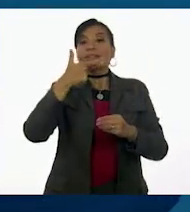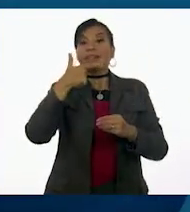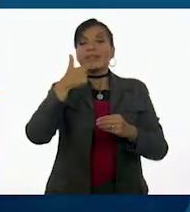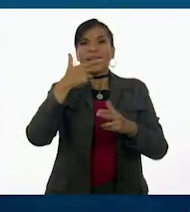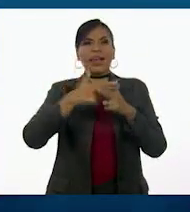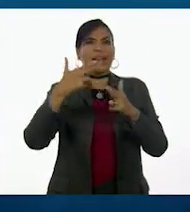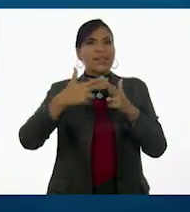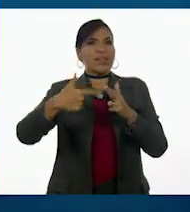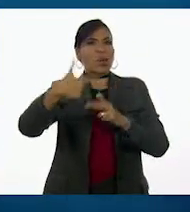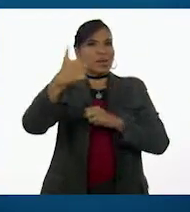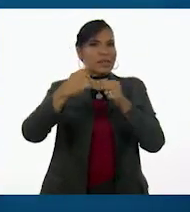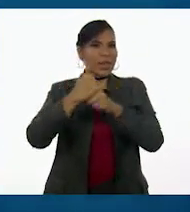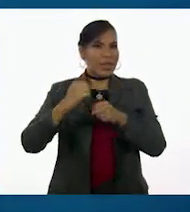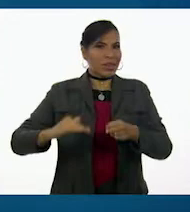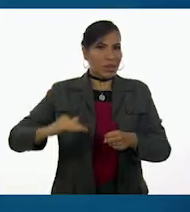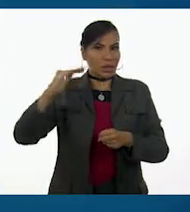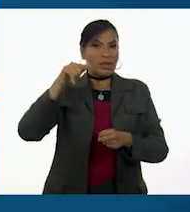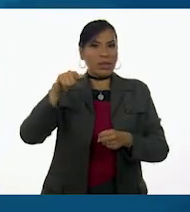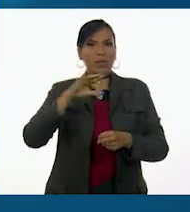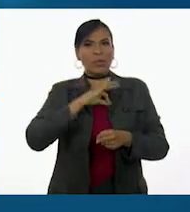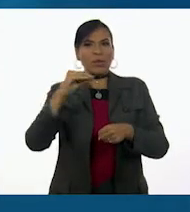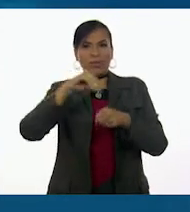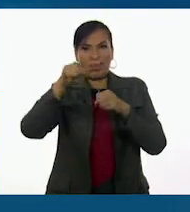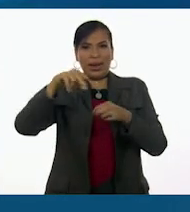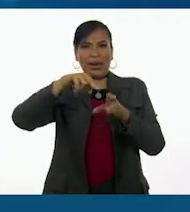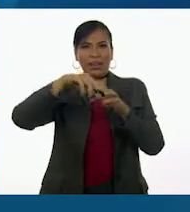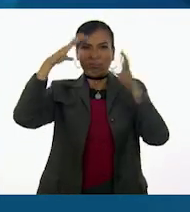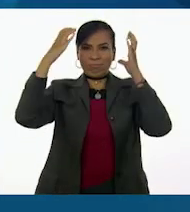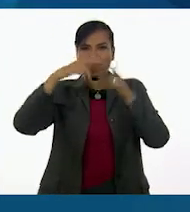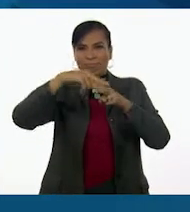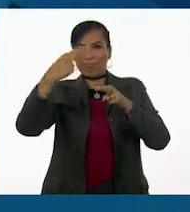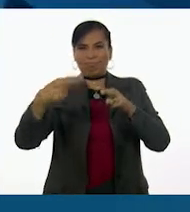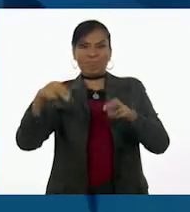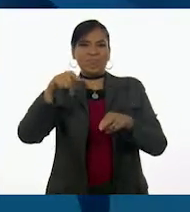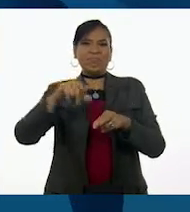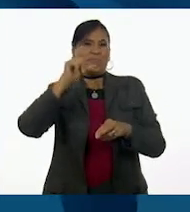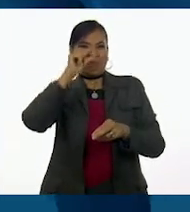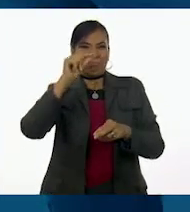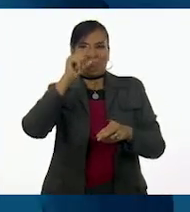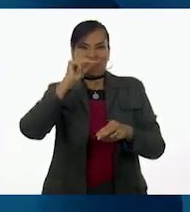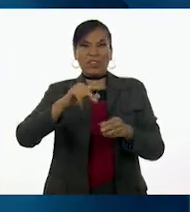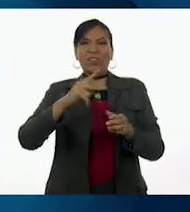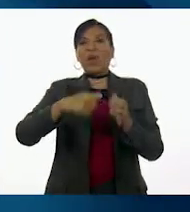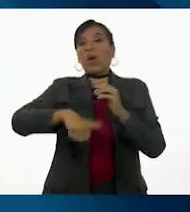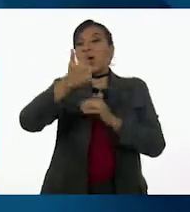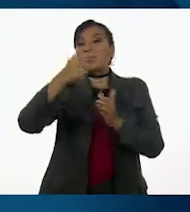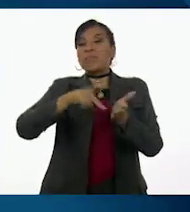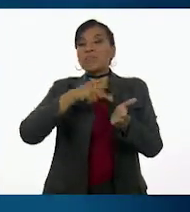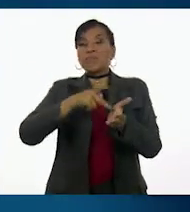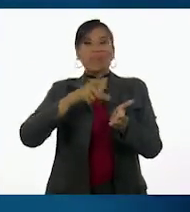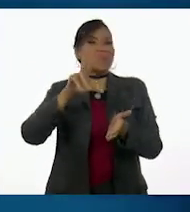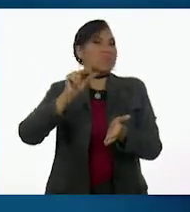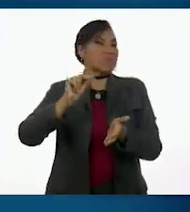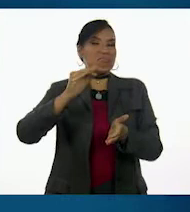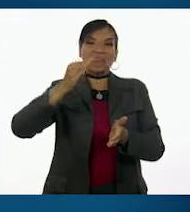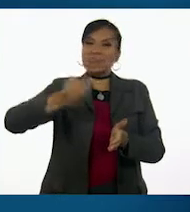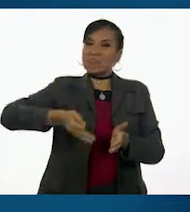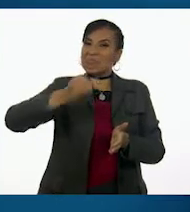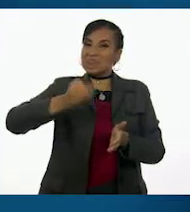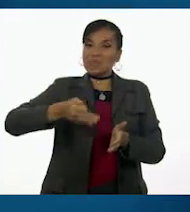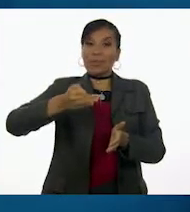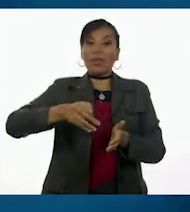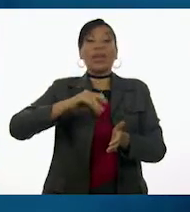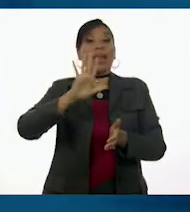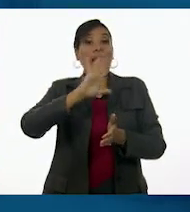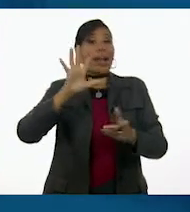hasta los 12 años, y aplicó para ser astronauta y fue rechazado 11 veces maestra. Y fíjese,